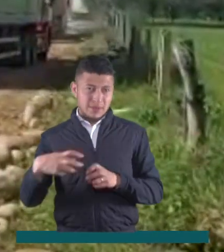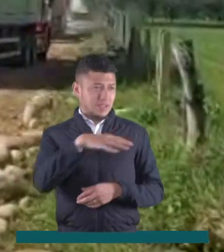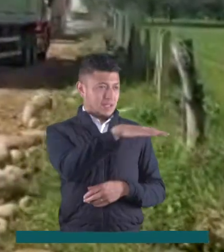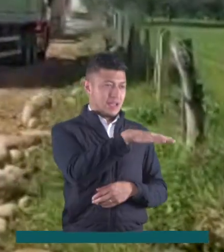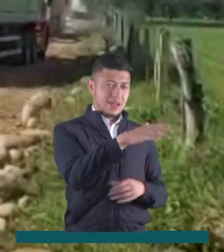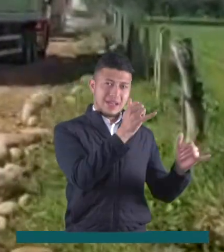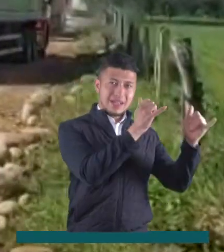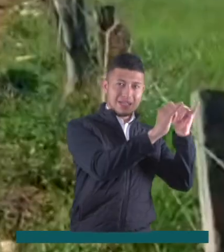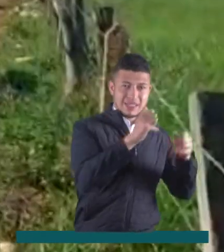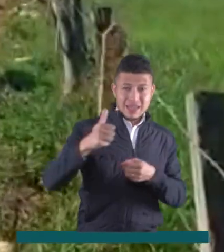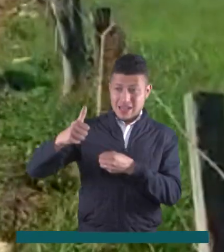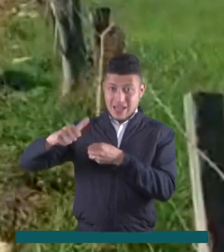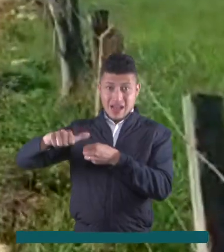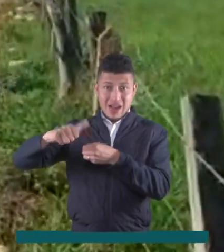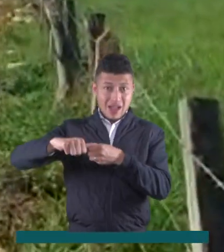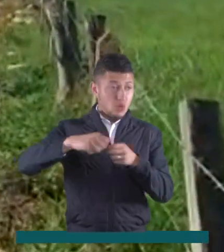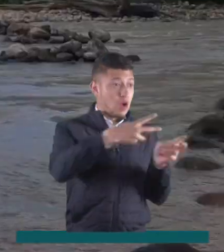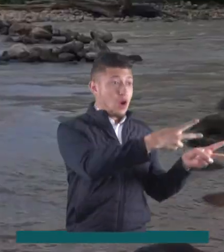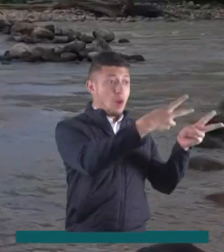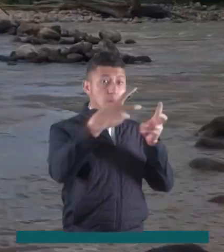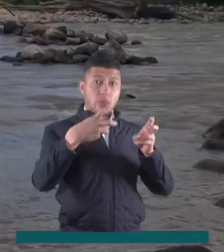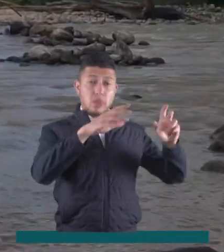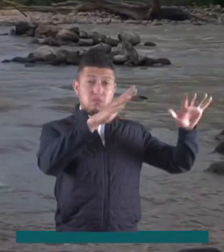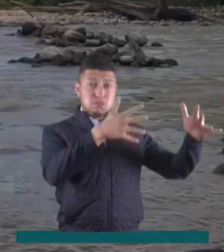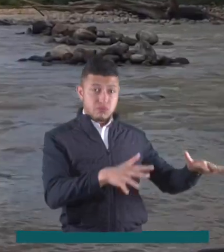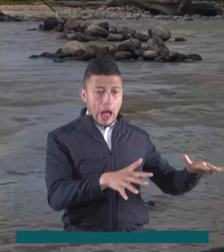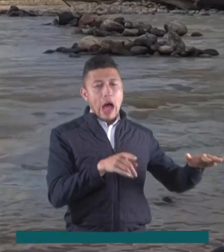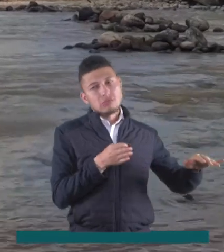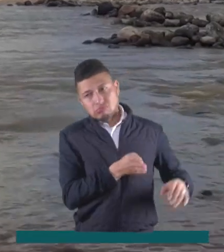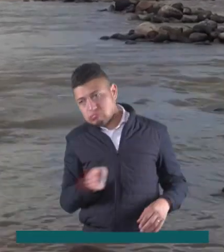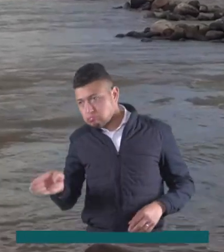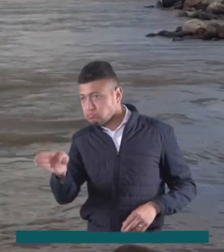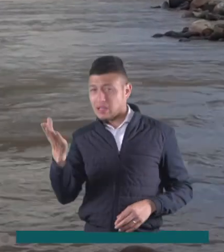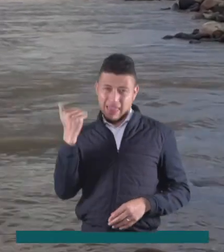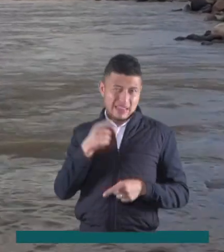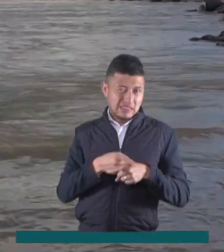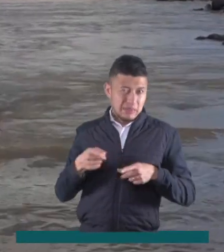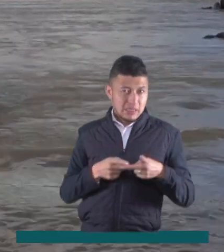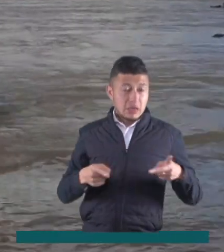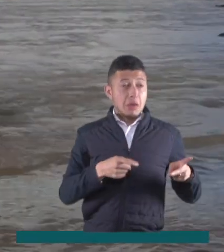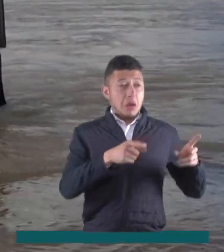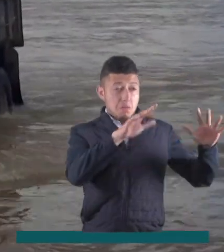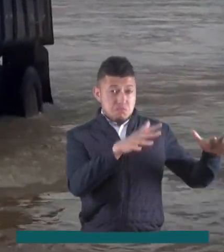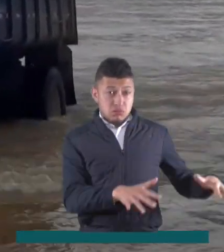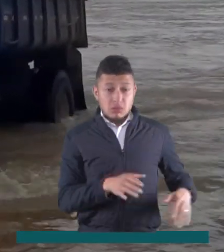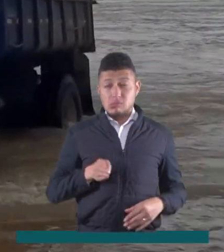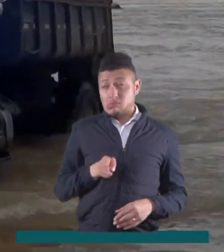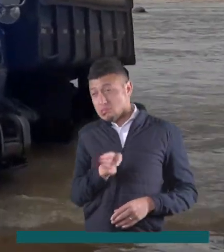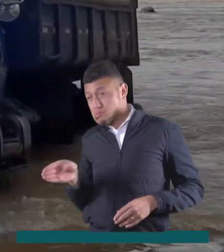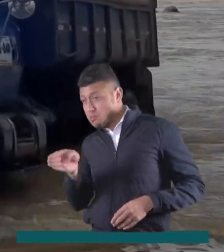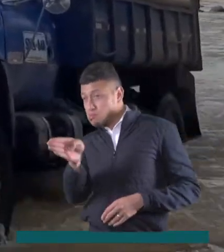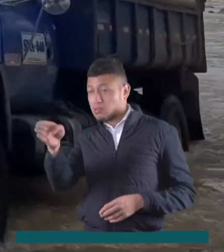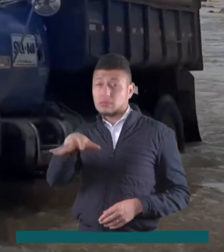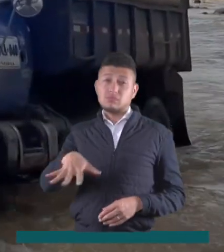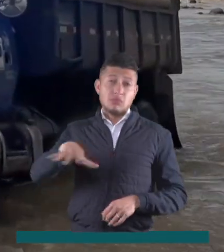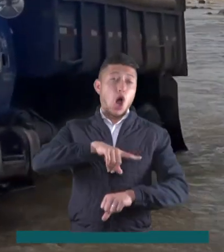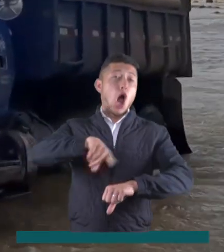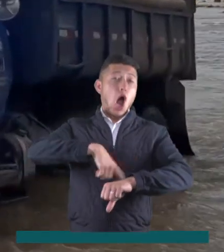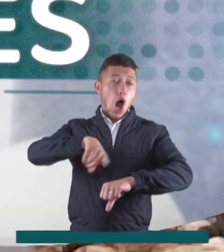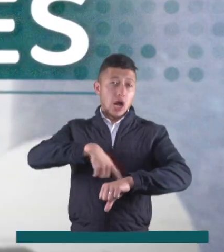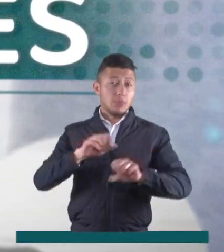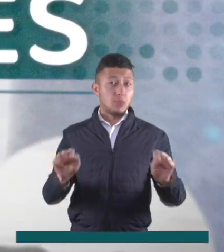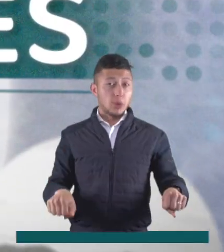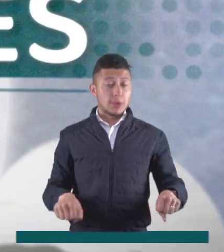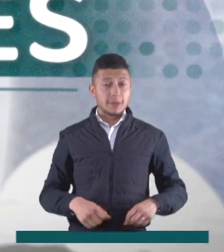comunica a los departamentos de Cazanare y Arauca y que colapsó hace algunas semanas. La travesía por esa zona puede tardar varias horas.